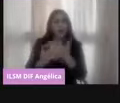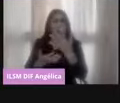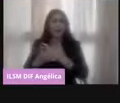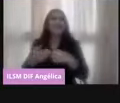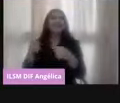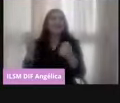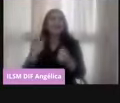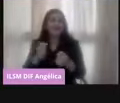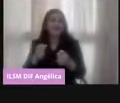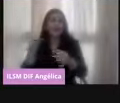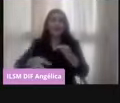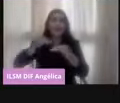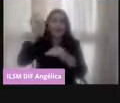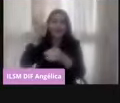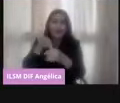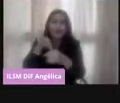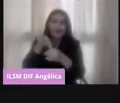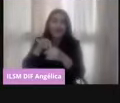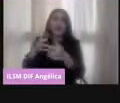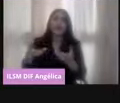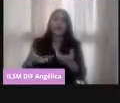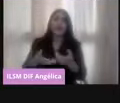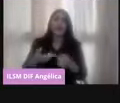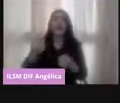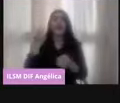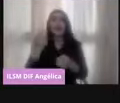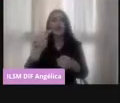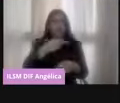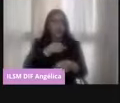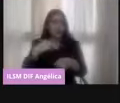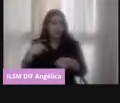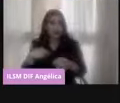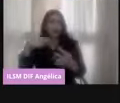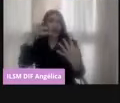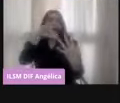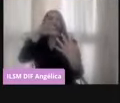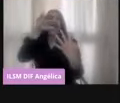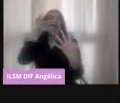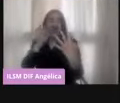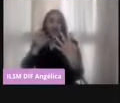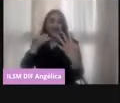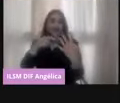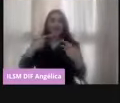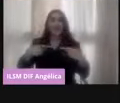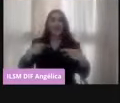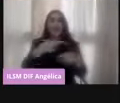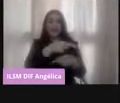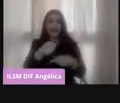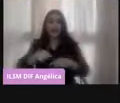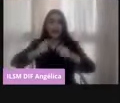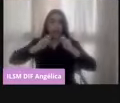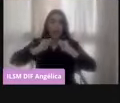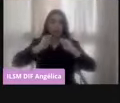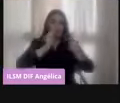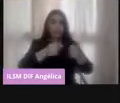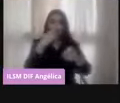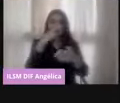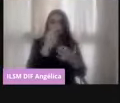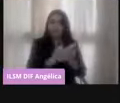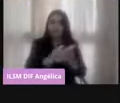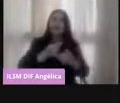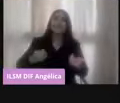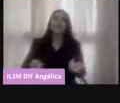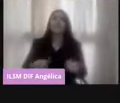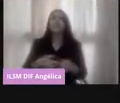el voto es el medio por el cual elegimos a nuestras y nuestros representantes en cargos de elección popular. El voto tiene